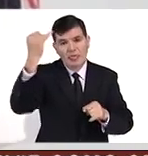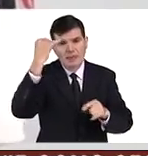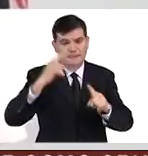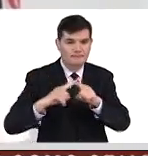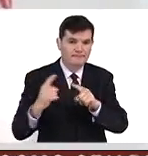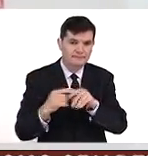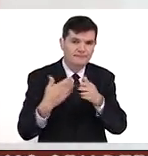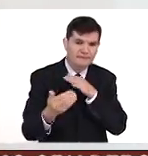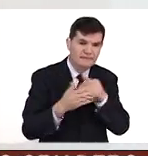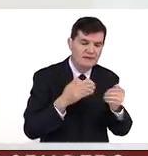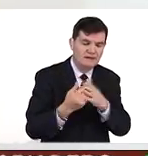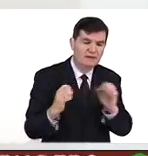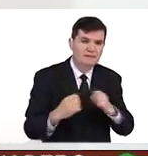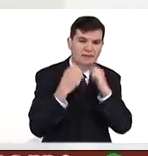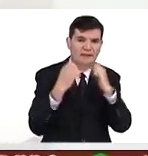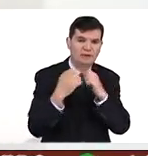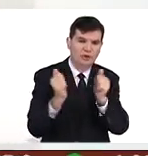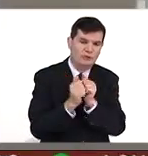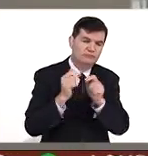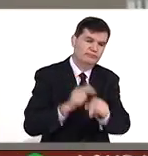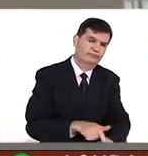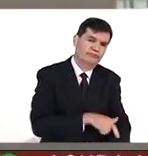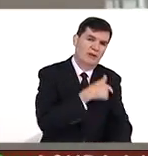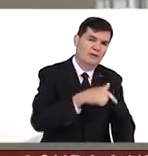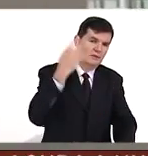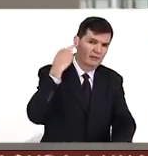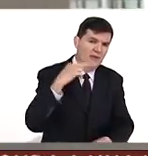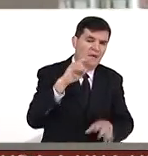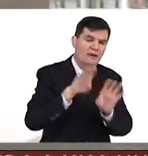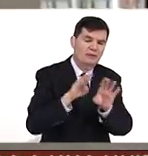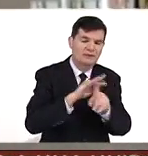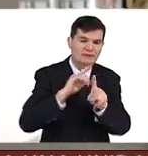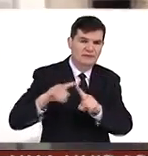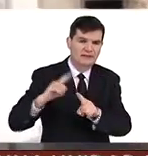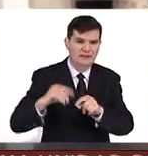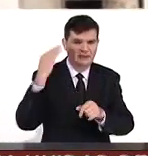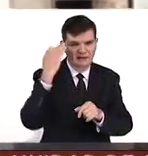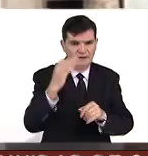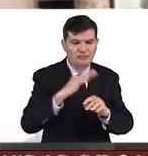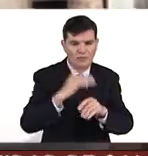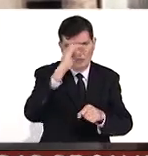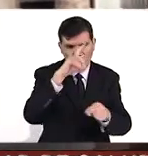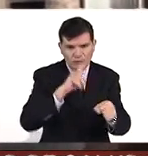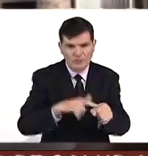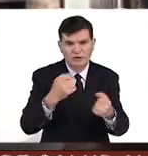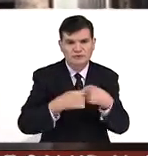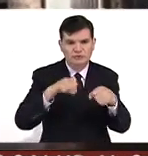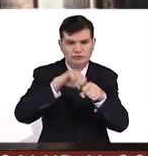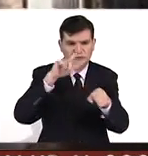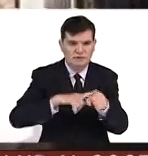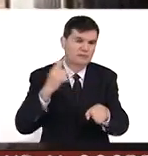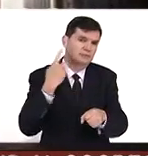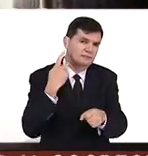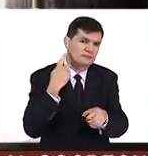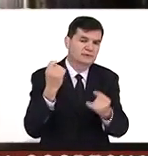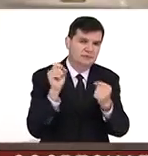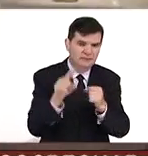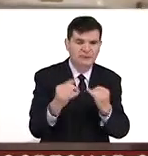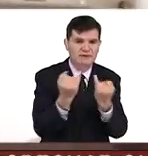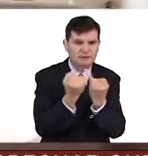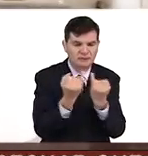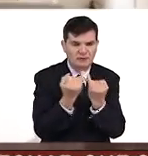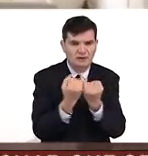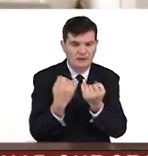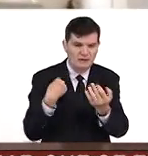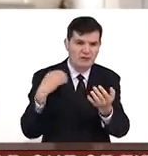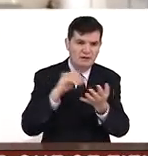contemporáneos, emergentes y con trayectoria a generar una obra en torno a los temas culturales, sociales y políticos que también les han